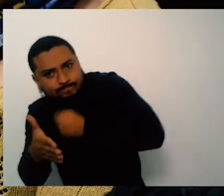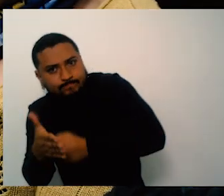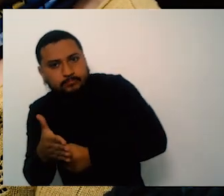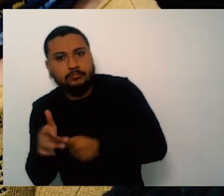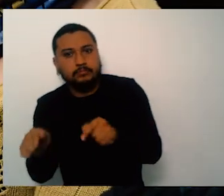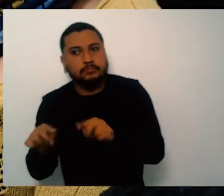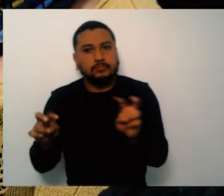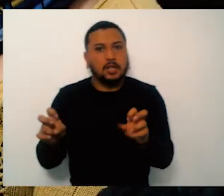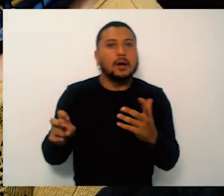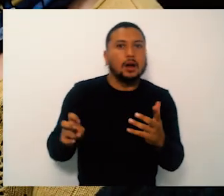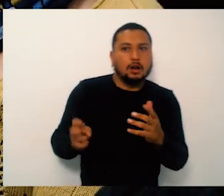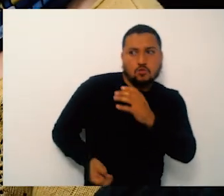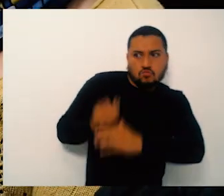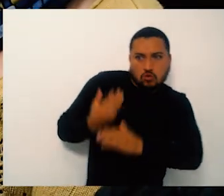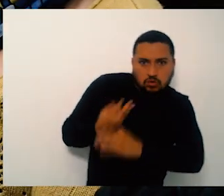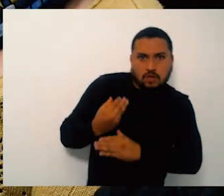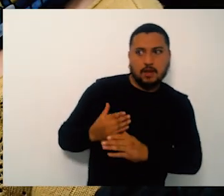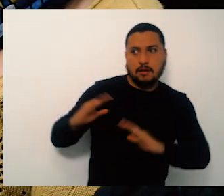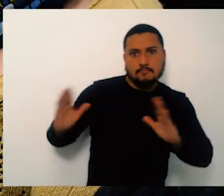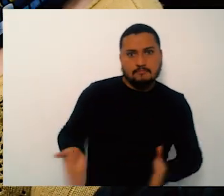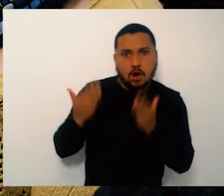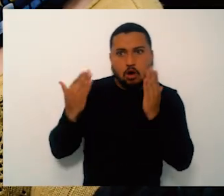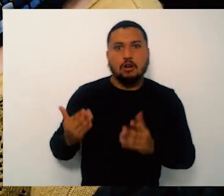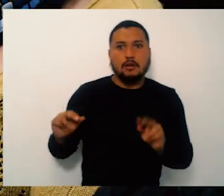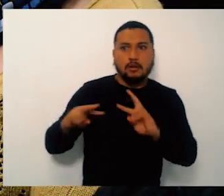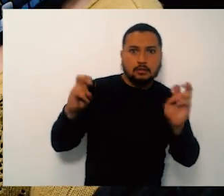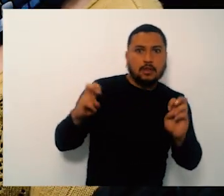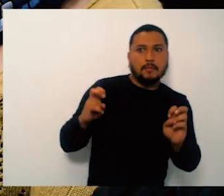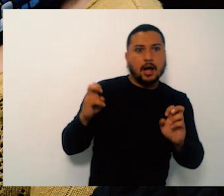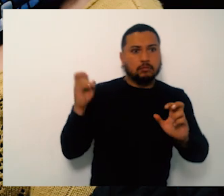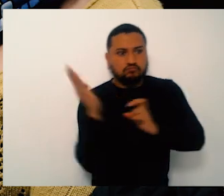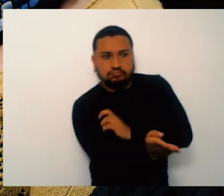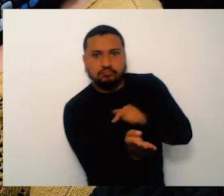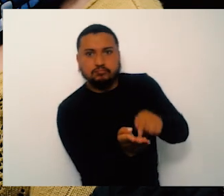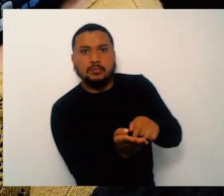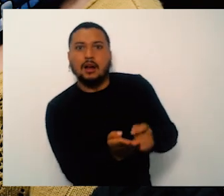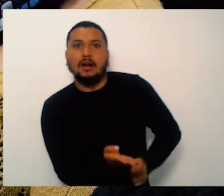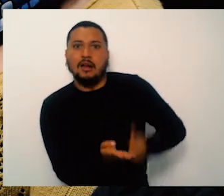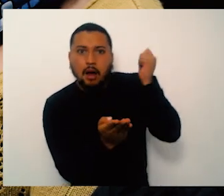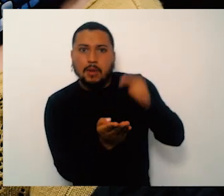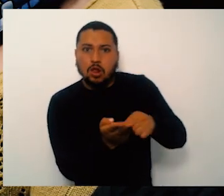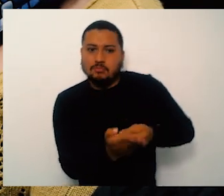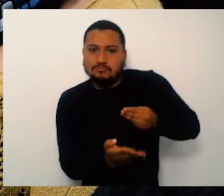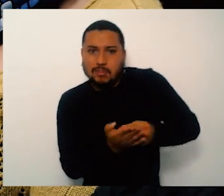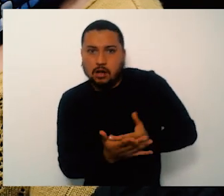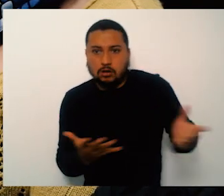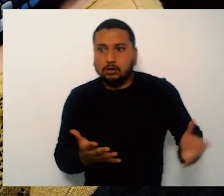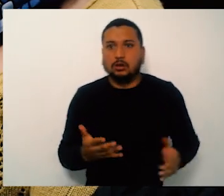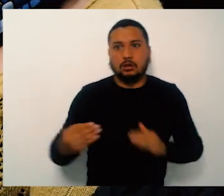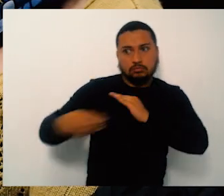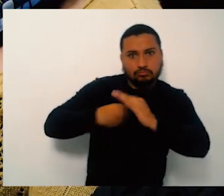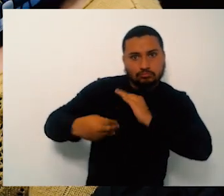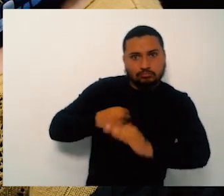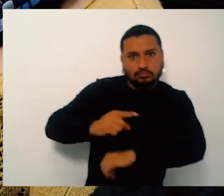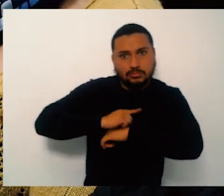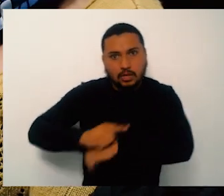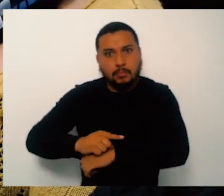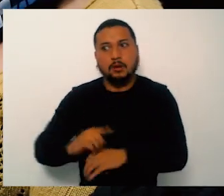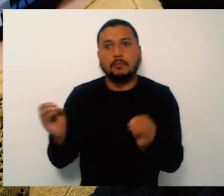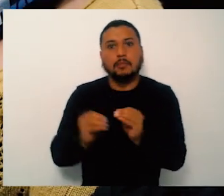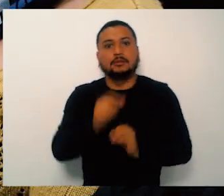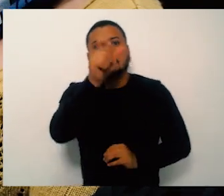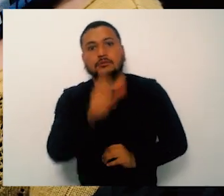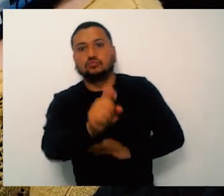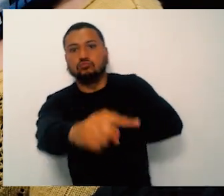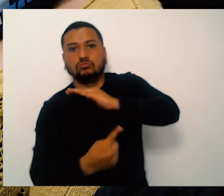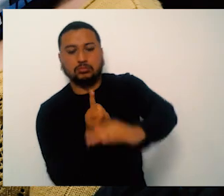y nombrar al doctor Guillermito Alonso. Pensó que iba a ser más. Y resulta que fue peor. En este momento fue peor.